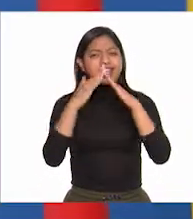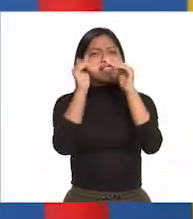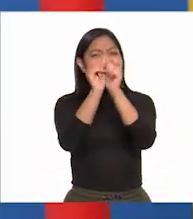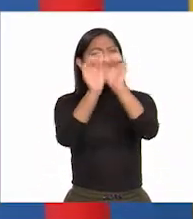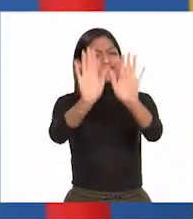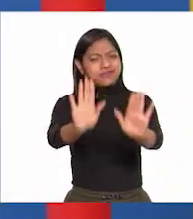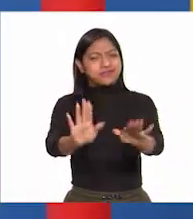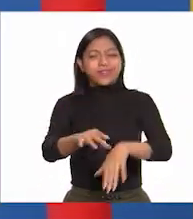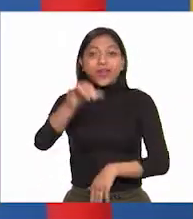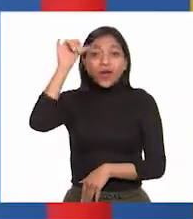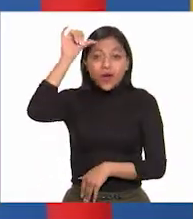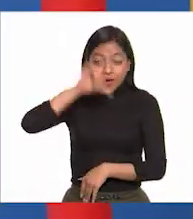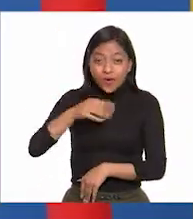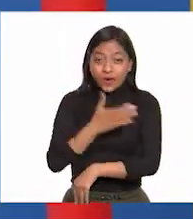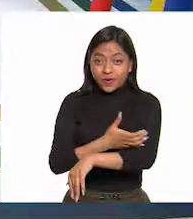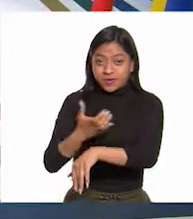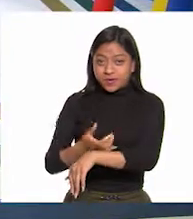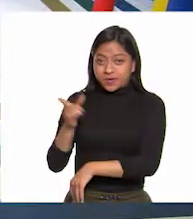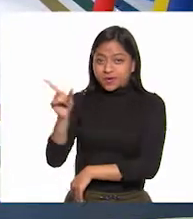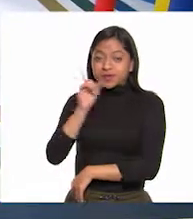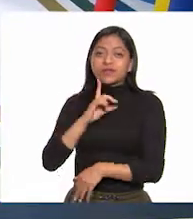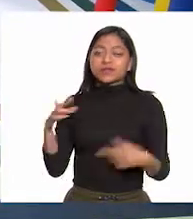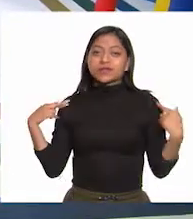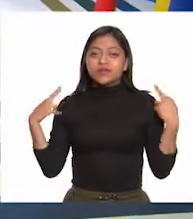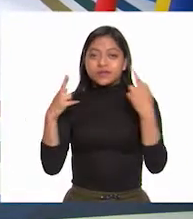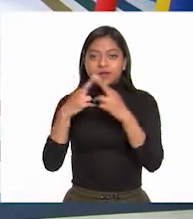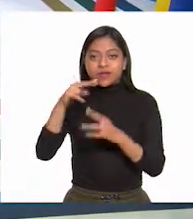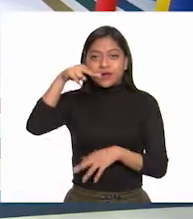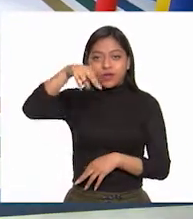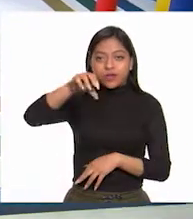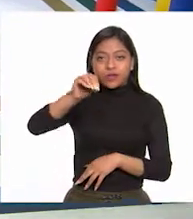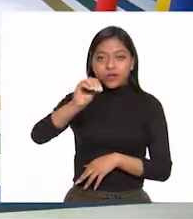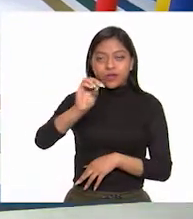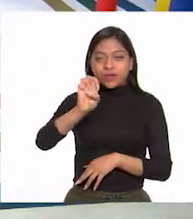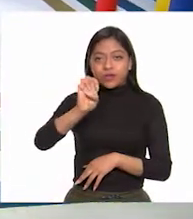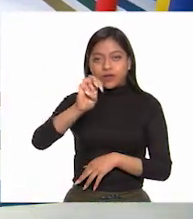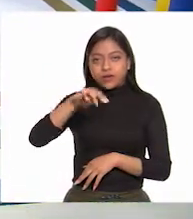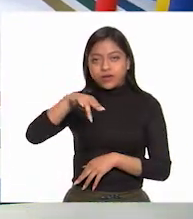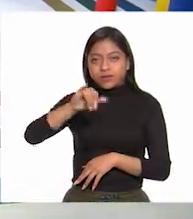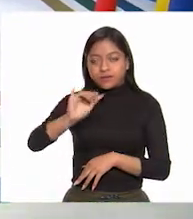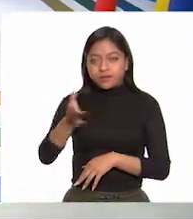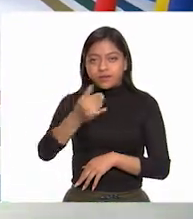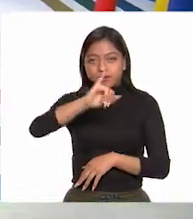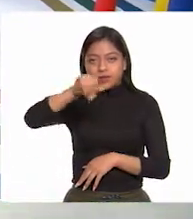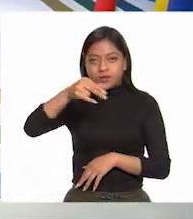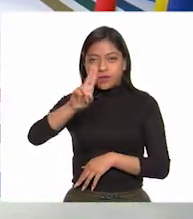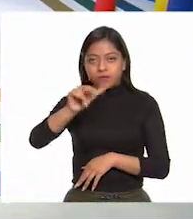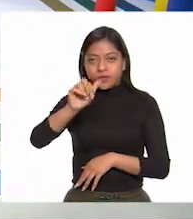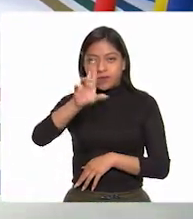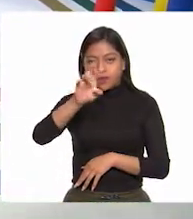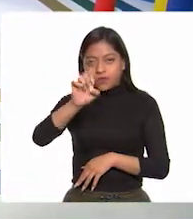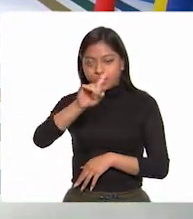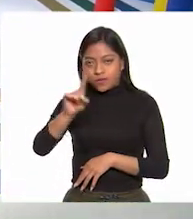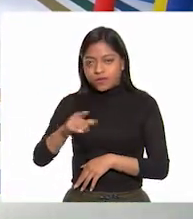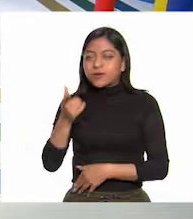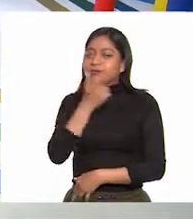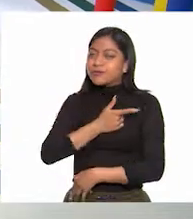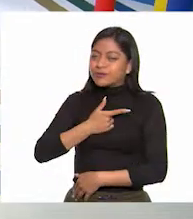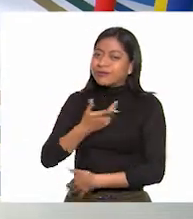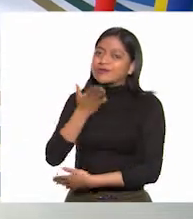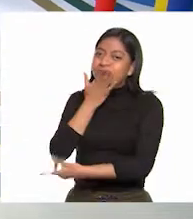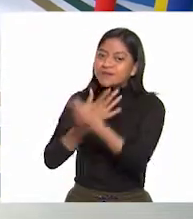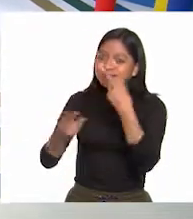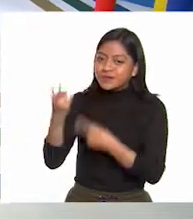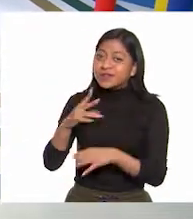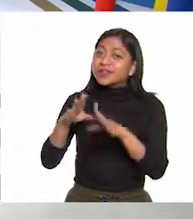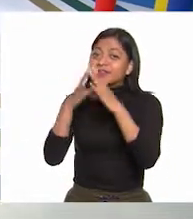hogares. Y el día de hoy nos acompaña la maestra Noemí Juárez, a quien recibo con muchísimo gusto. Maestra, ¿cómo estás?